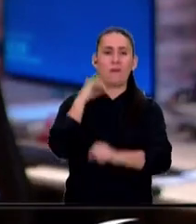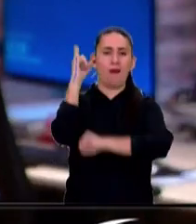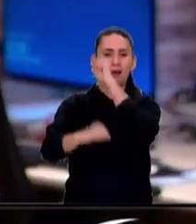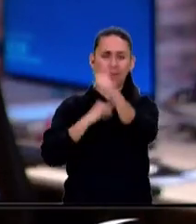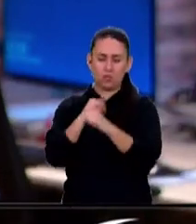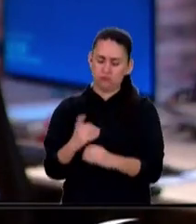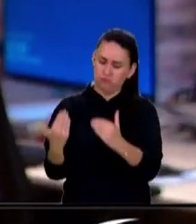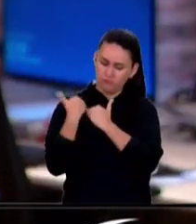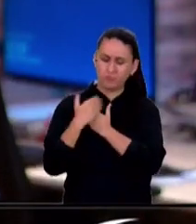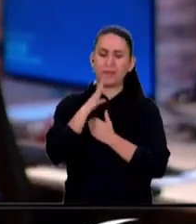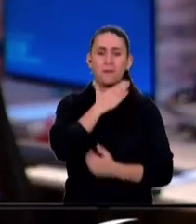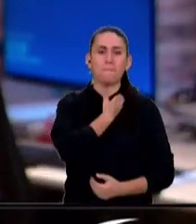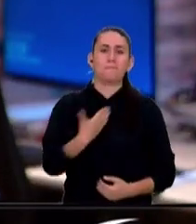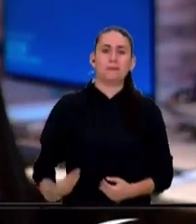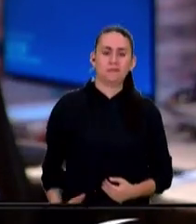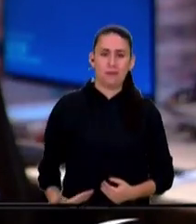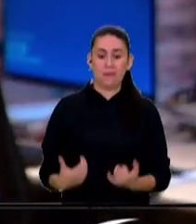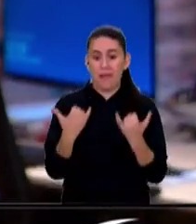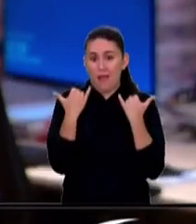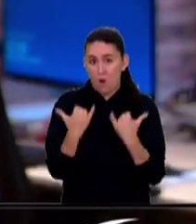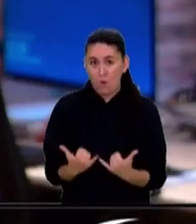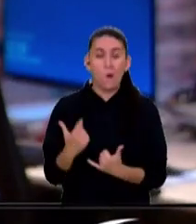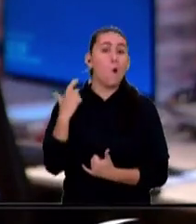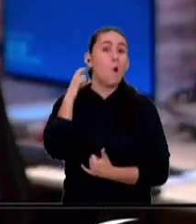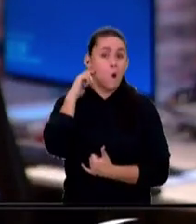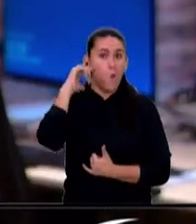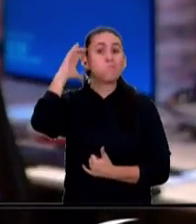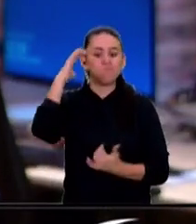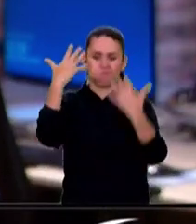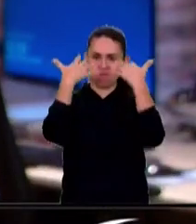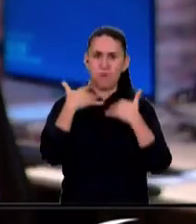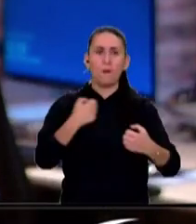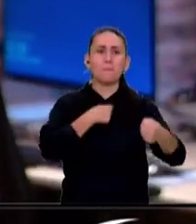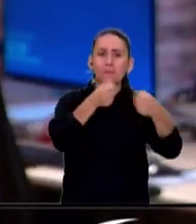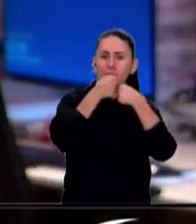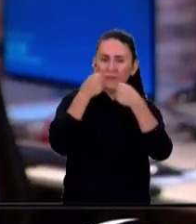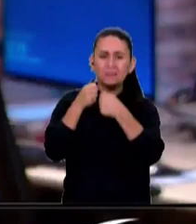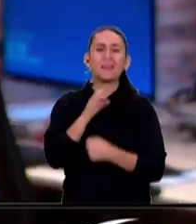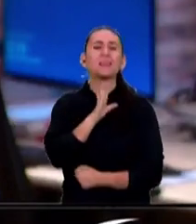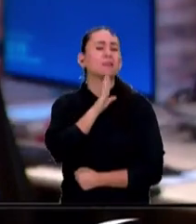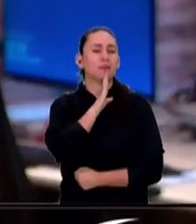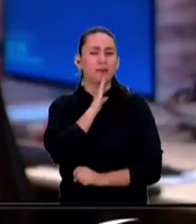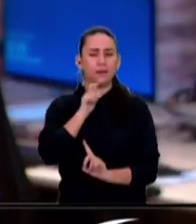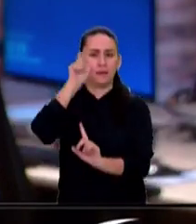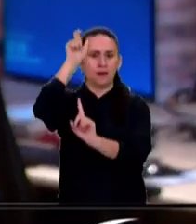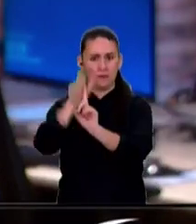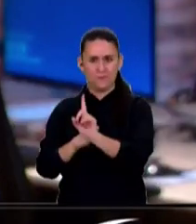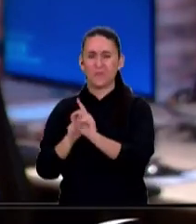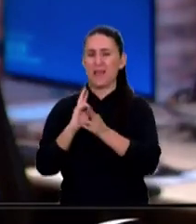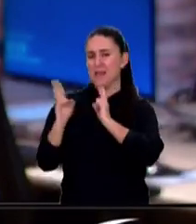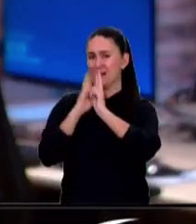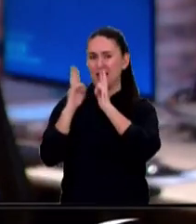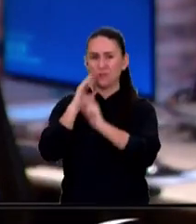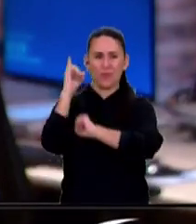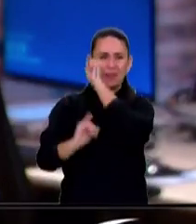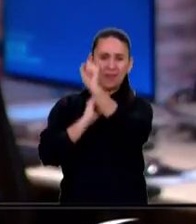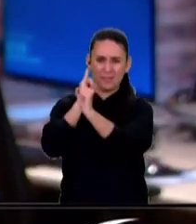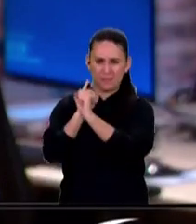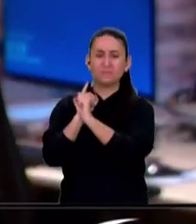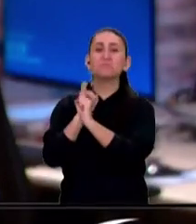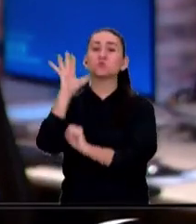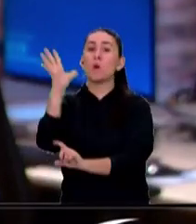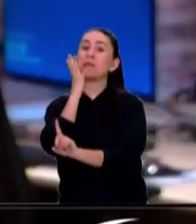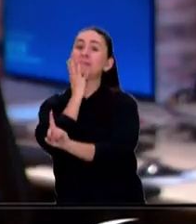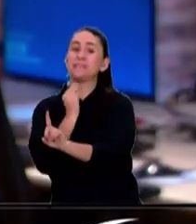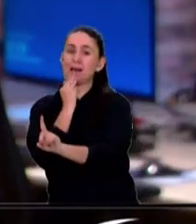de Colombia. En este momento hay una rueda de prensa dirigida por el portavoz de las relaciones internacionales de